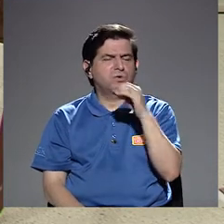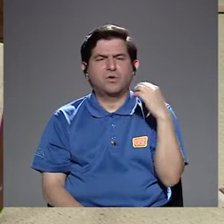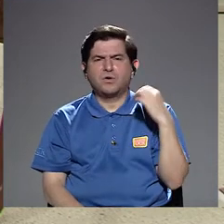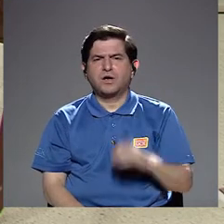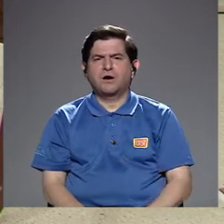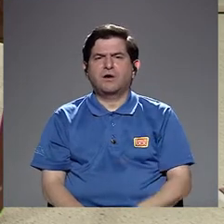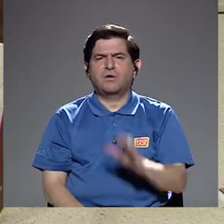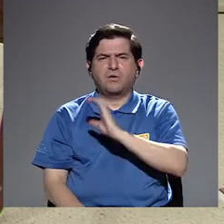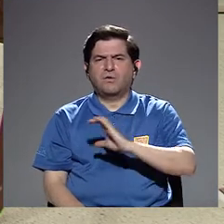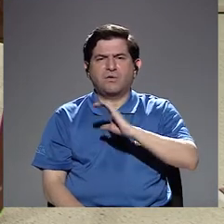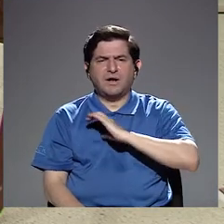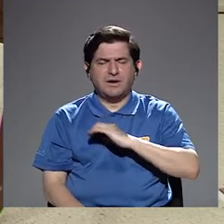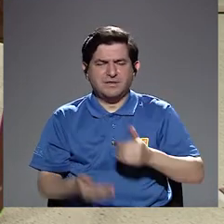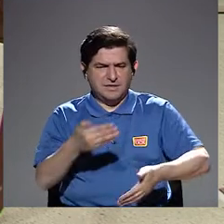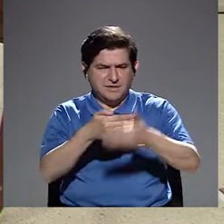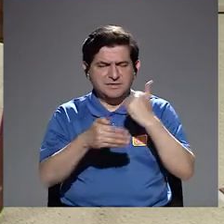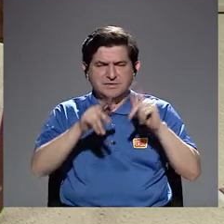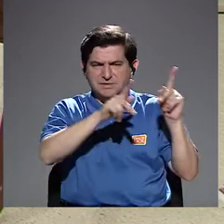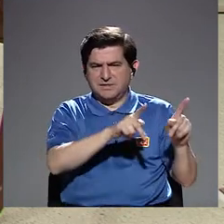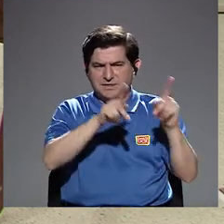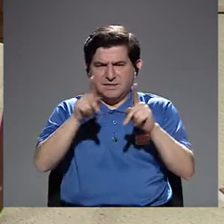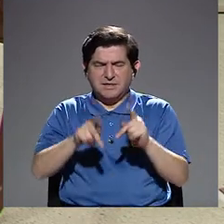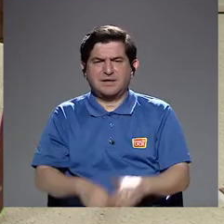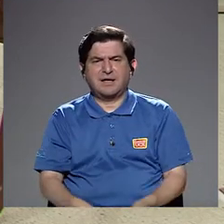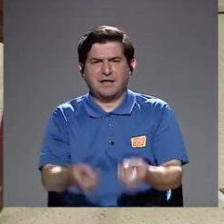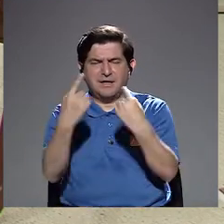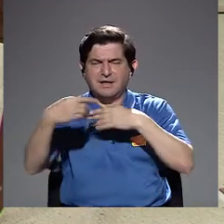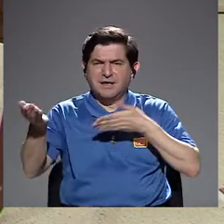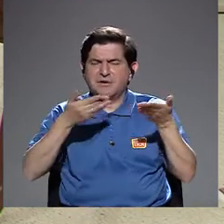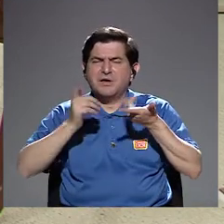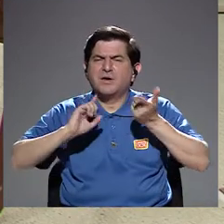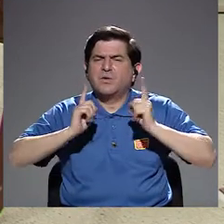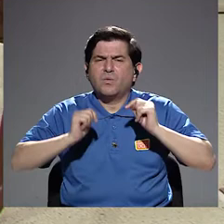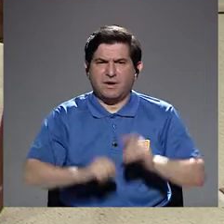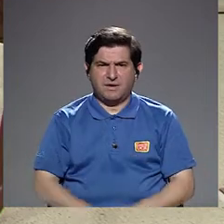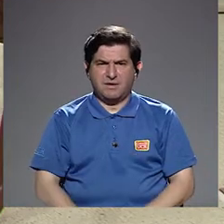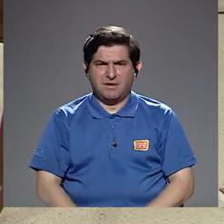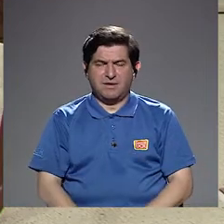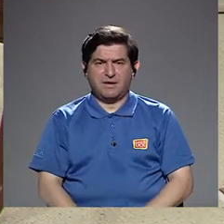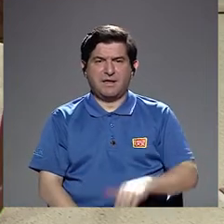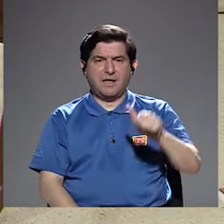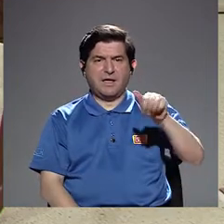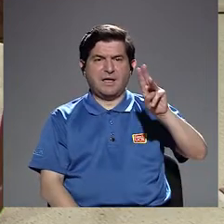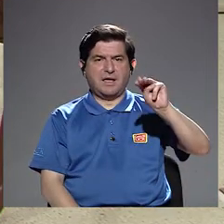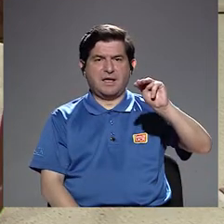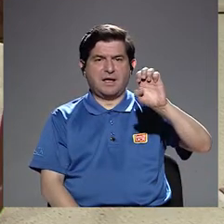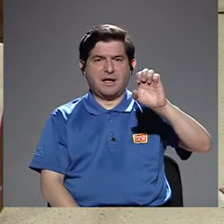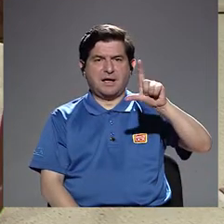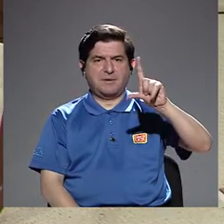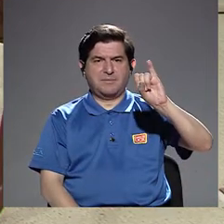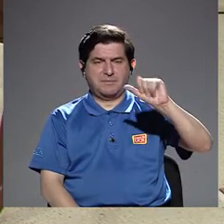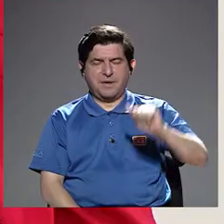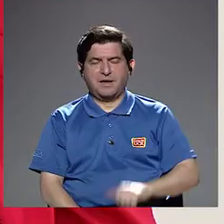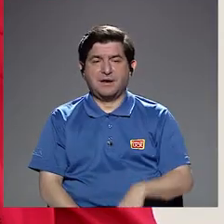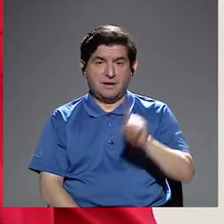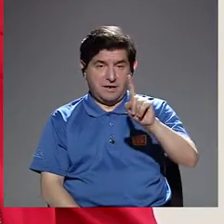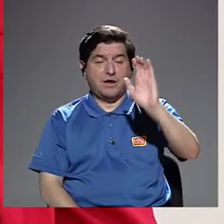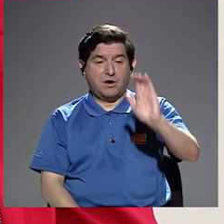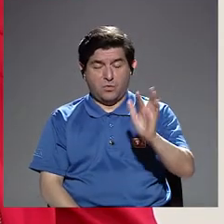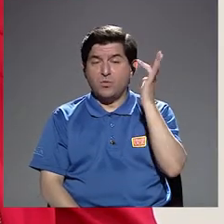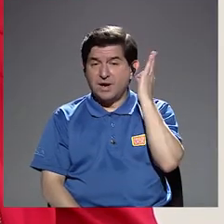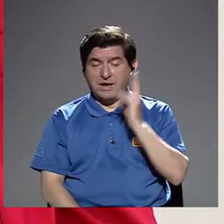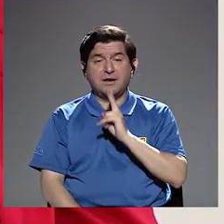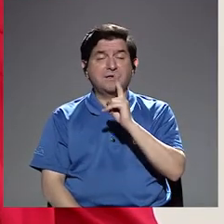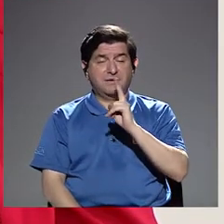rostro que hay detrás de cada persona que llega a los servicios. En el caso Amelia es una niña, en real, la